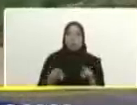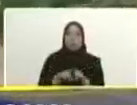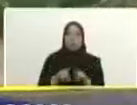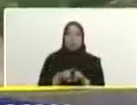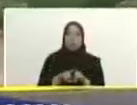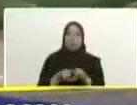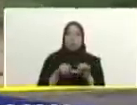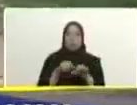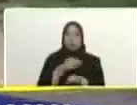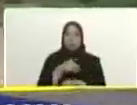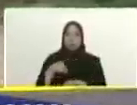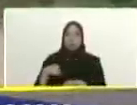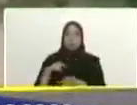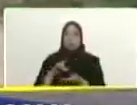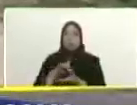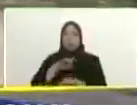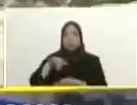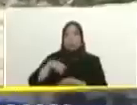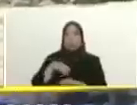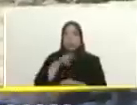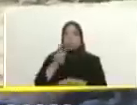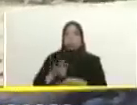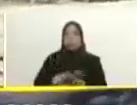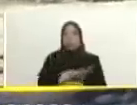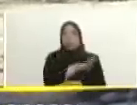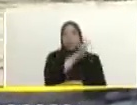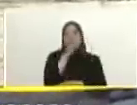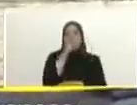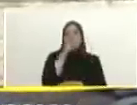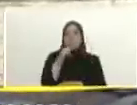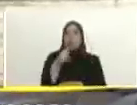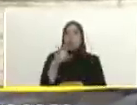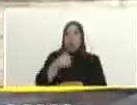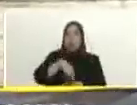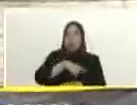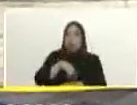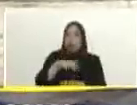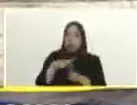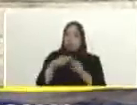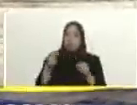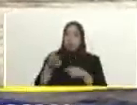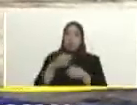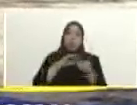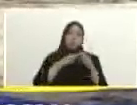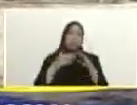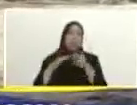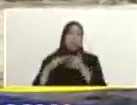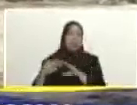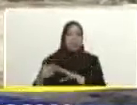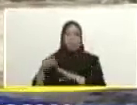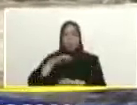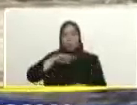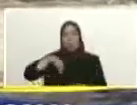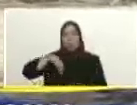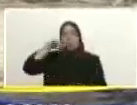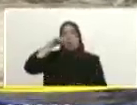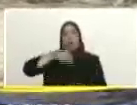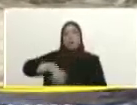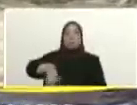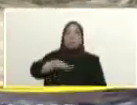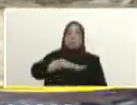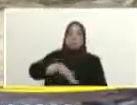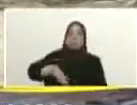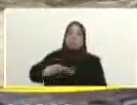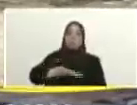bueno aquí usted tiene un equipo veinticuatro horas al día en la calle coordinando con las comunidades con nuestro pueblo con nuestra fuerza armada nacional